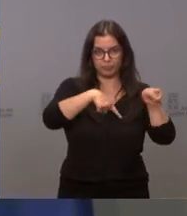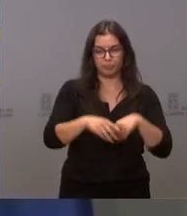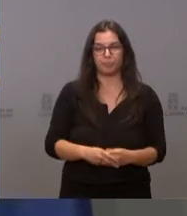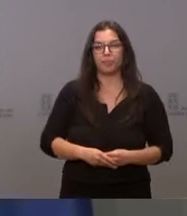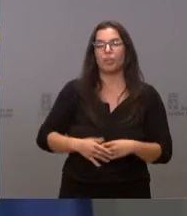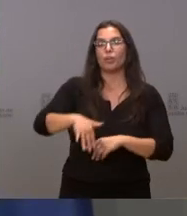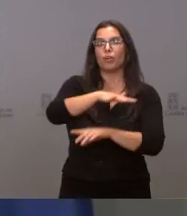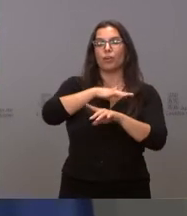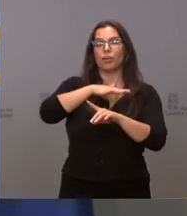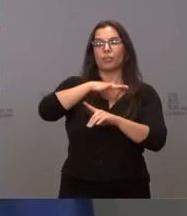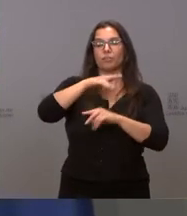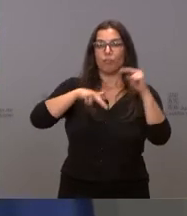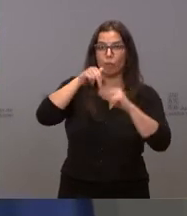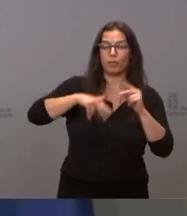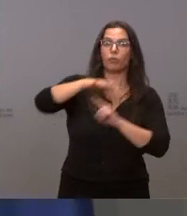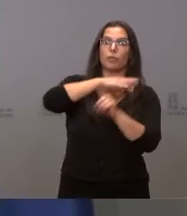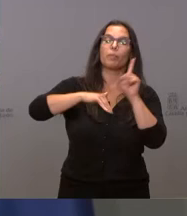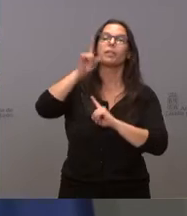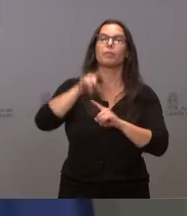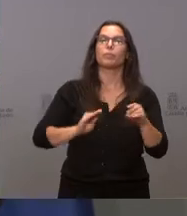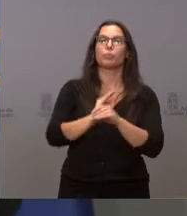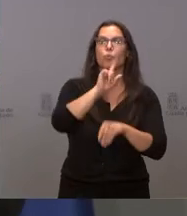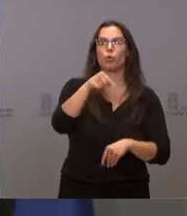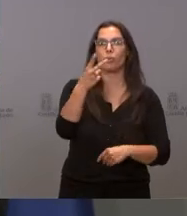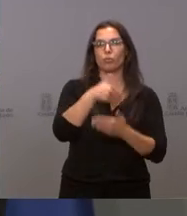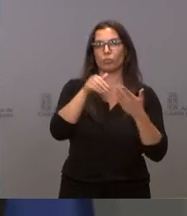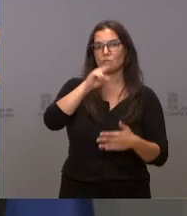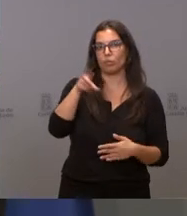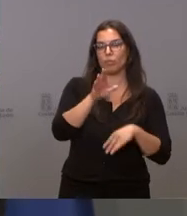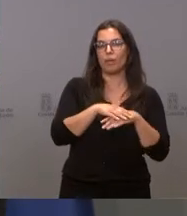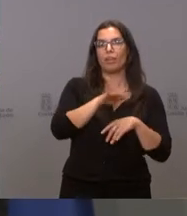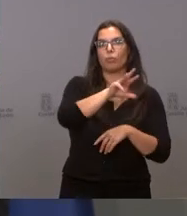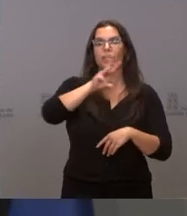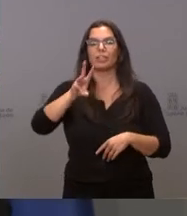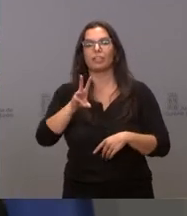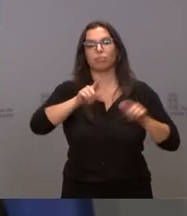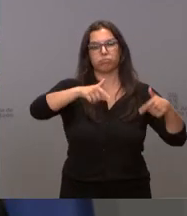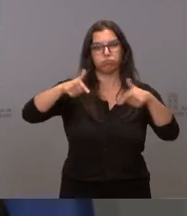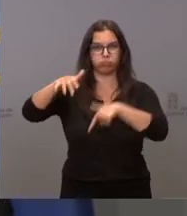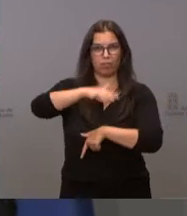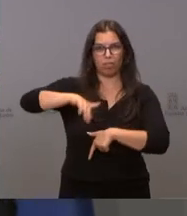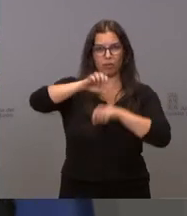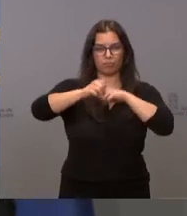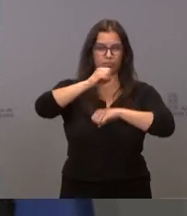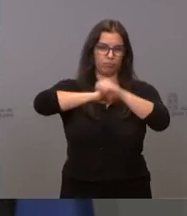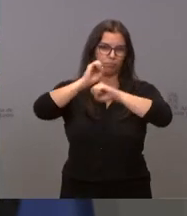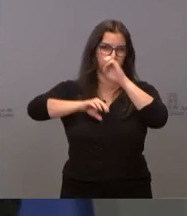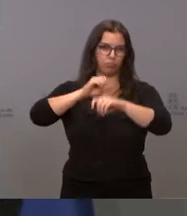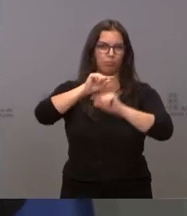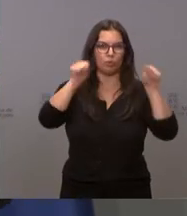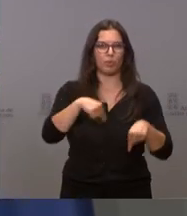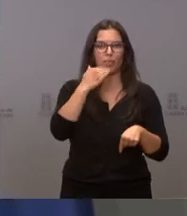Ambiente aprueba también 1,2 millones de euros para la restauración de 53 escombreras en varias localidades de la provincia de Zamora.